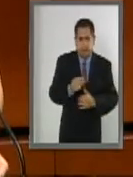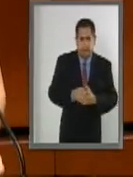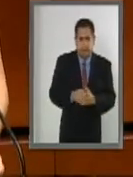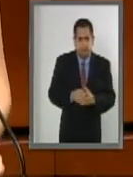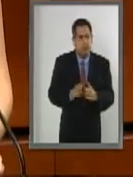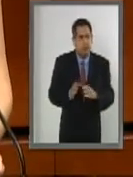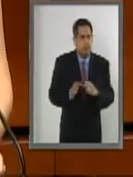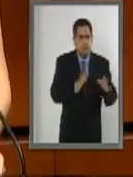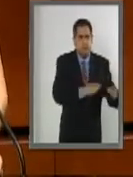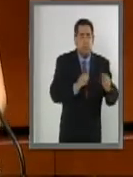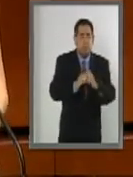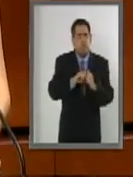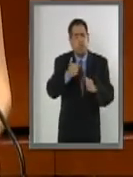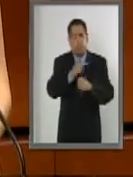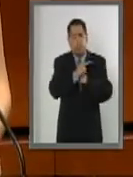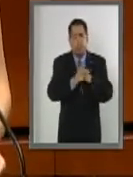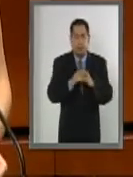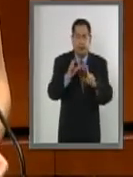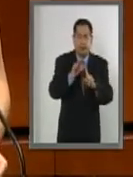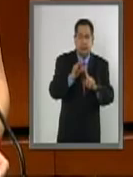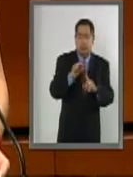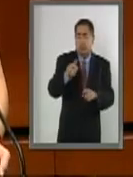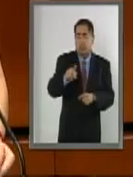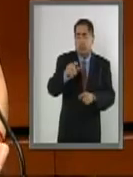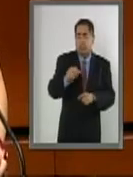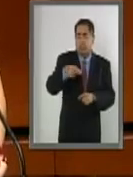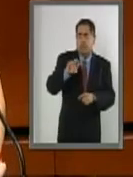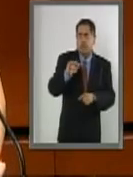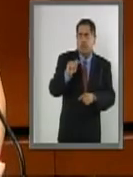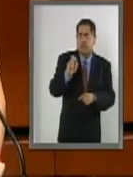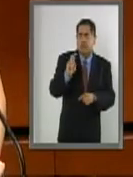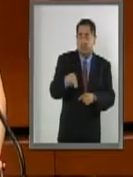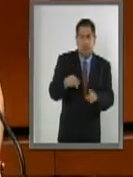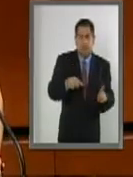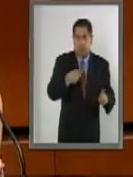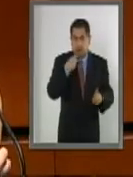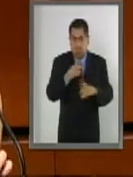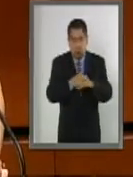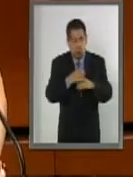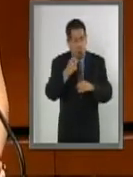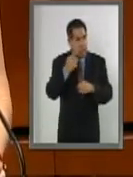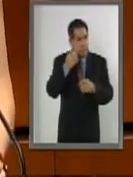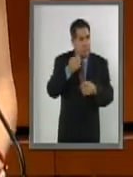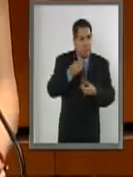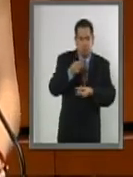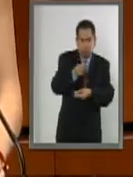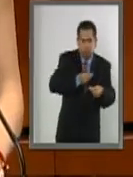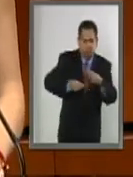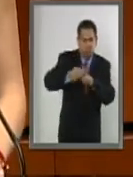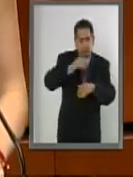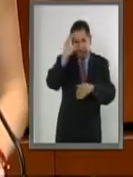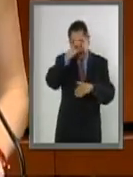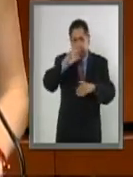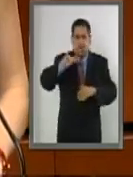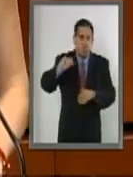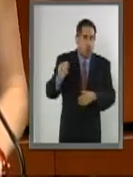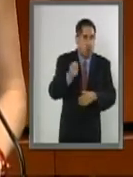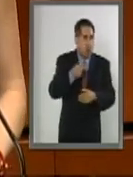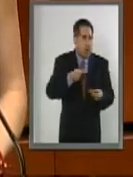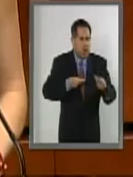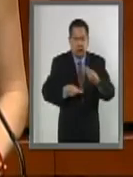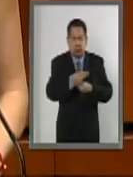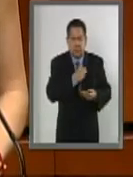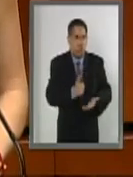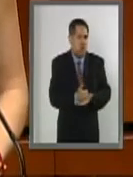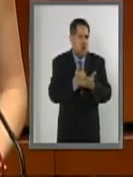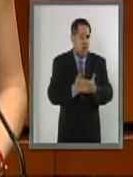Pakistán, es un acuerdo en el que se apuesta a la ciencia y tecnología como motor del desarrollo. Como